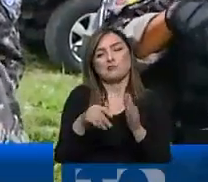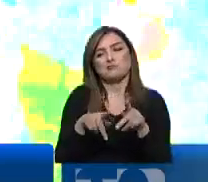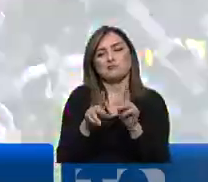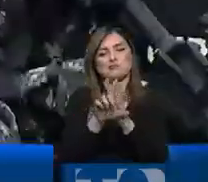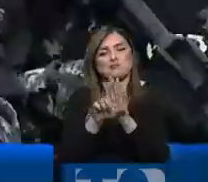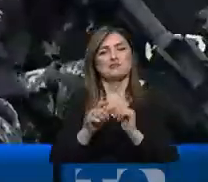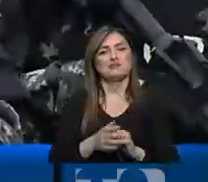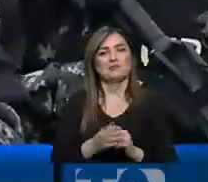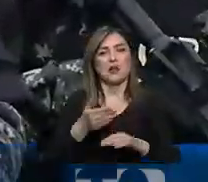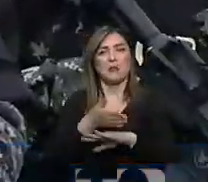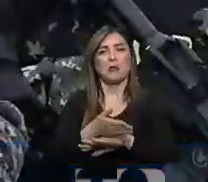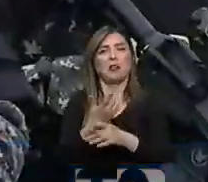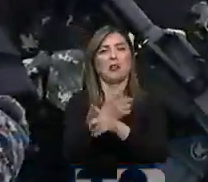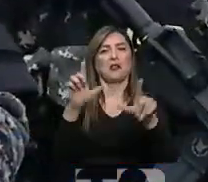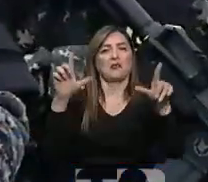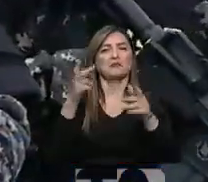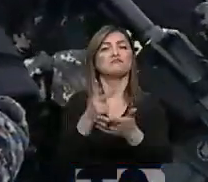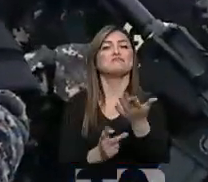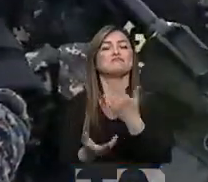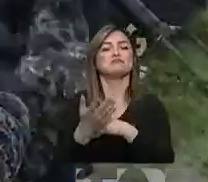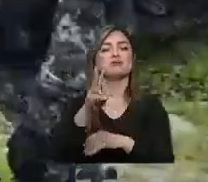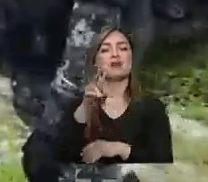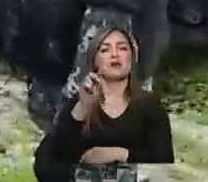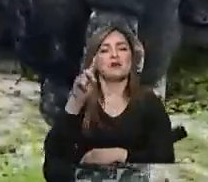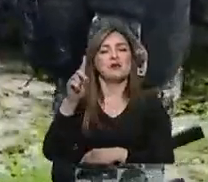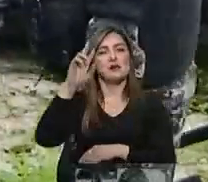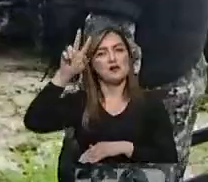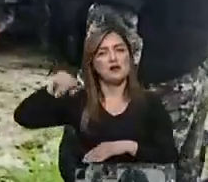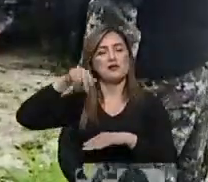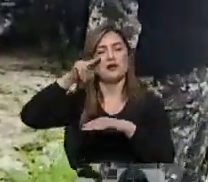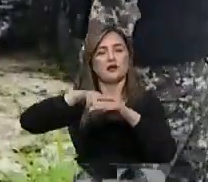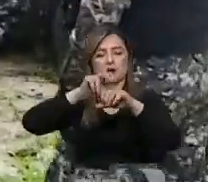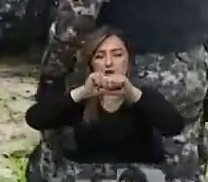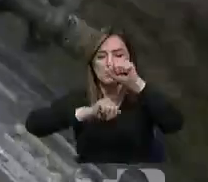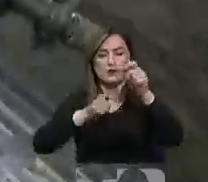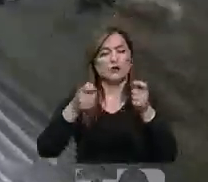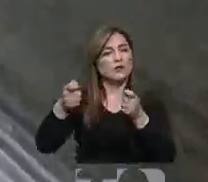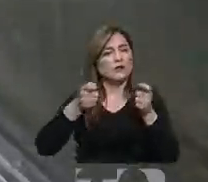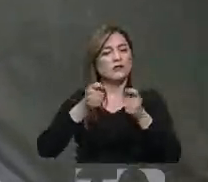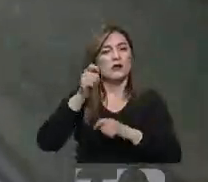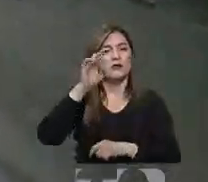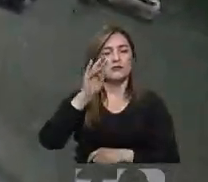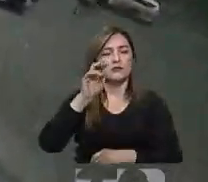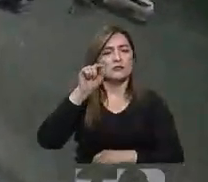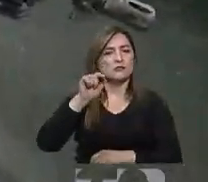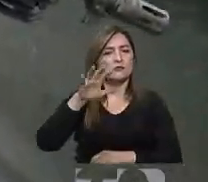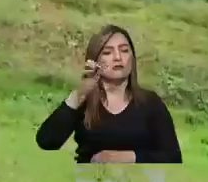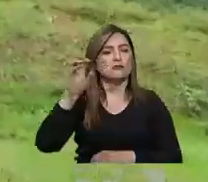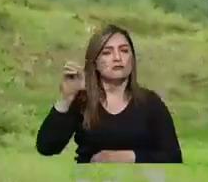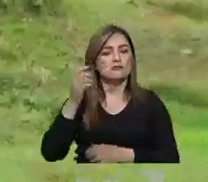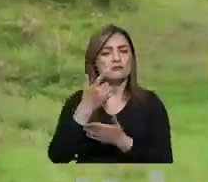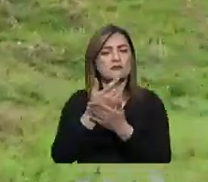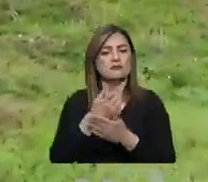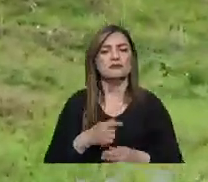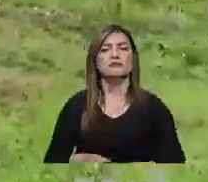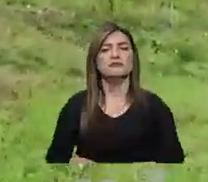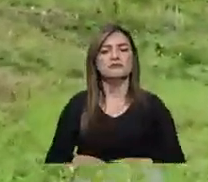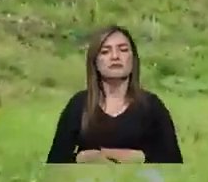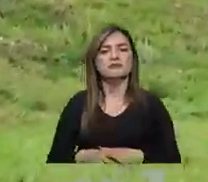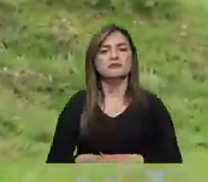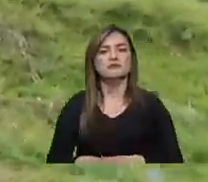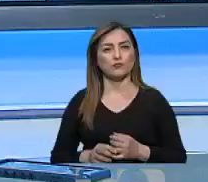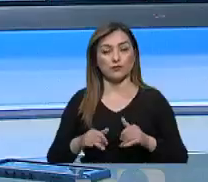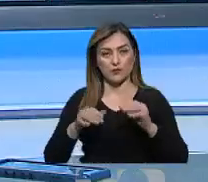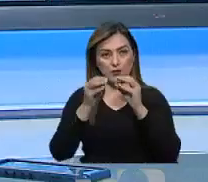afuera, ¿qué pasó? En 2021 la Policía Nacional decomisó a nivel nacional en diferentes operativos 7,500 armas. Catalina García,